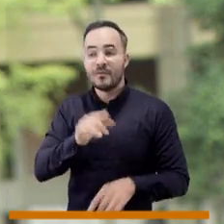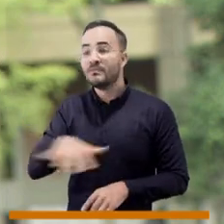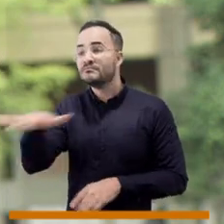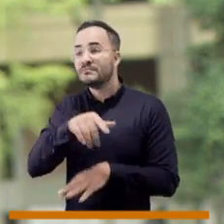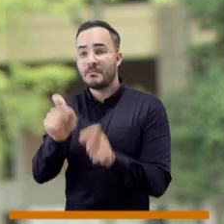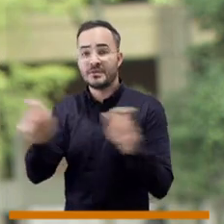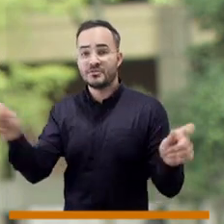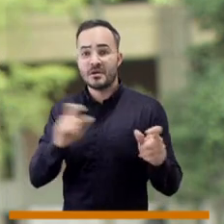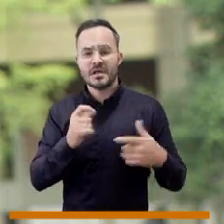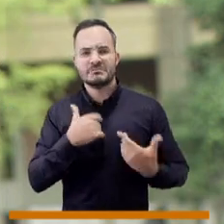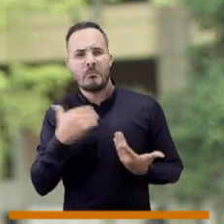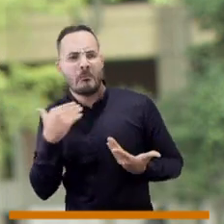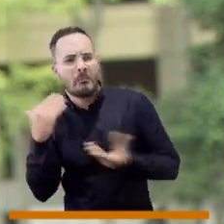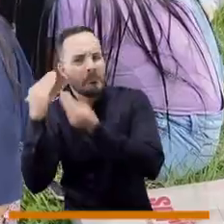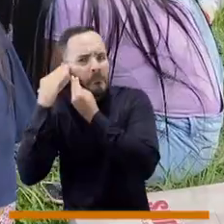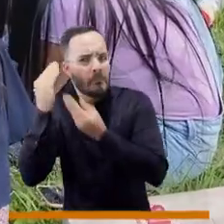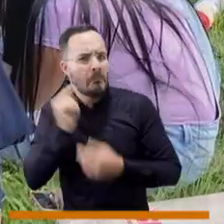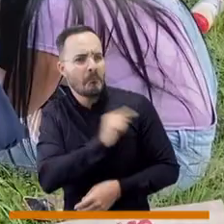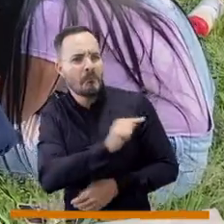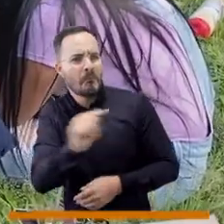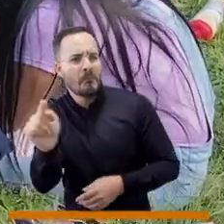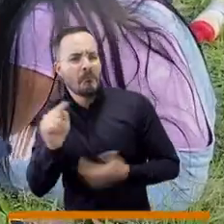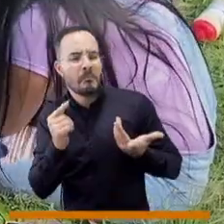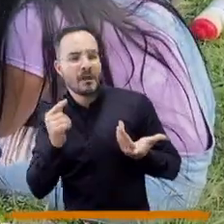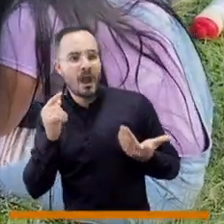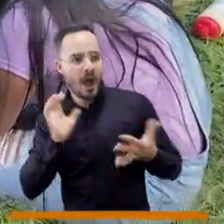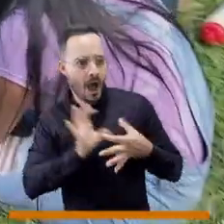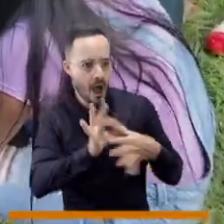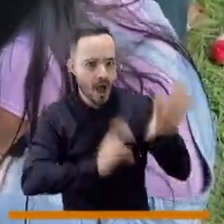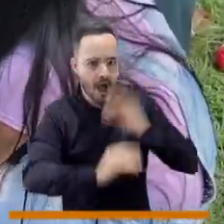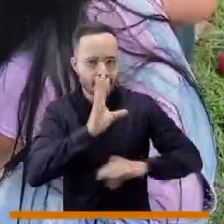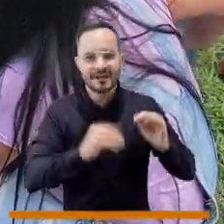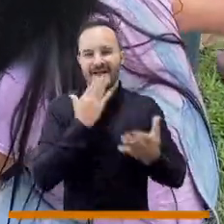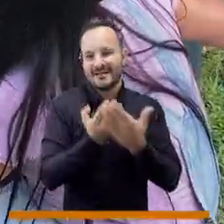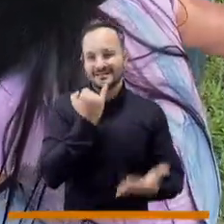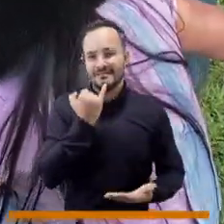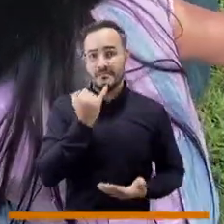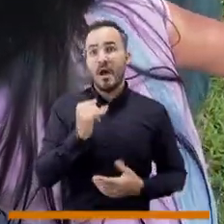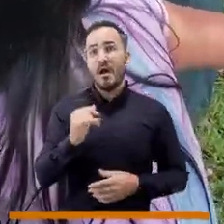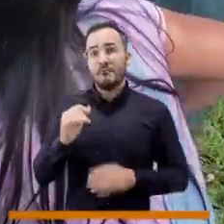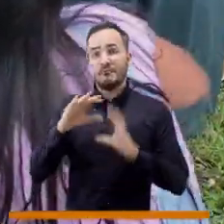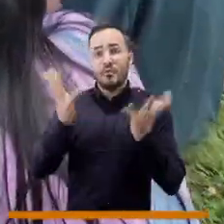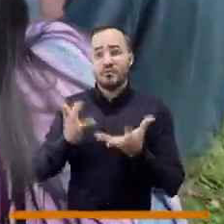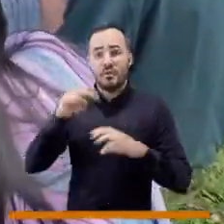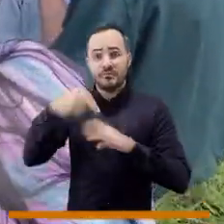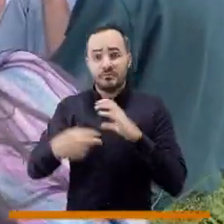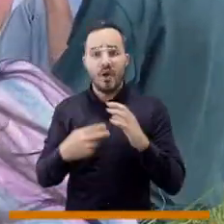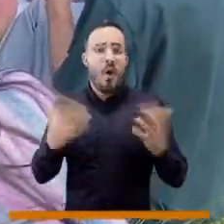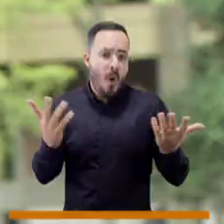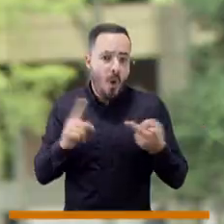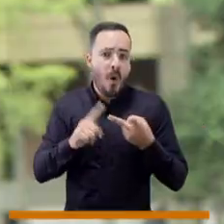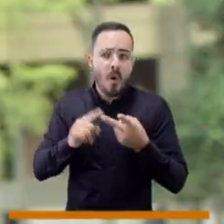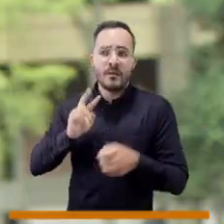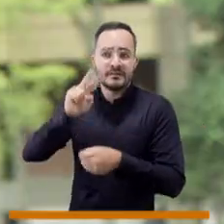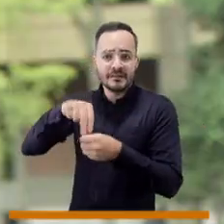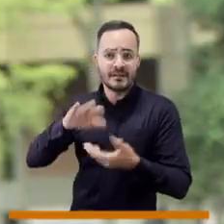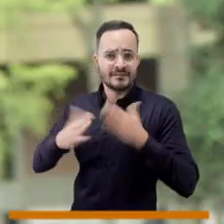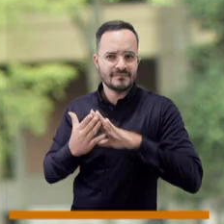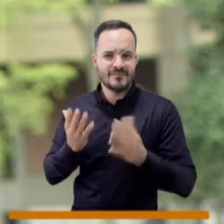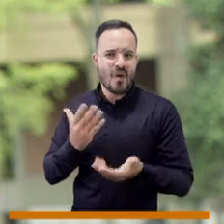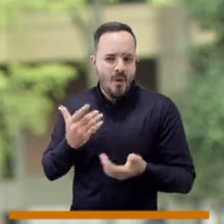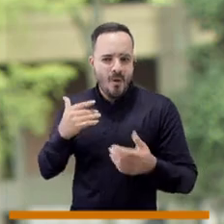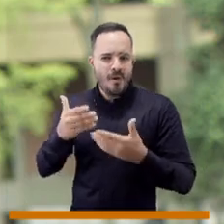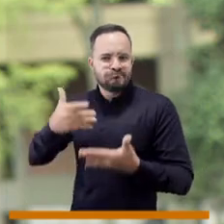lenguas son una apuesta institucional para acercar a las personas, no solamente a esos saberes extranjeros, sino a esos saberes también